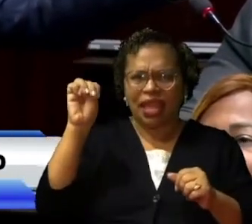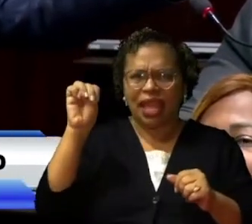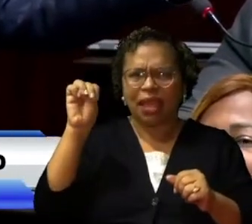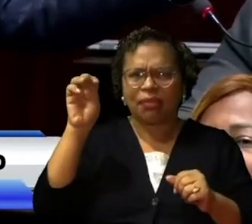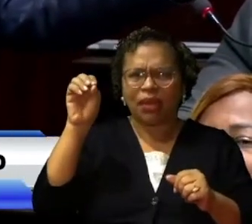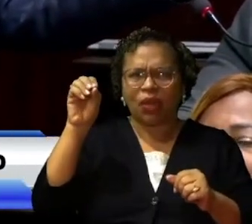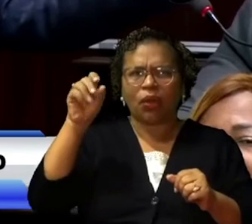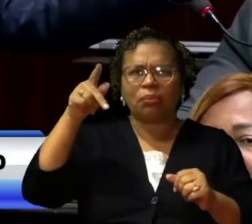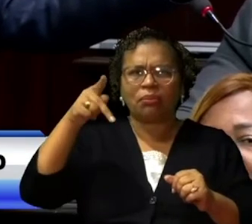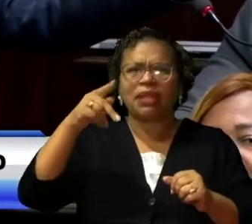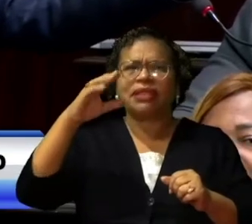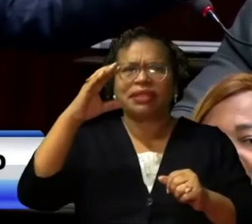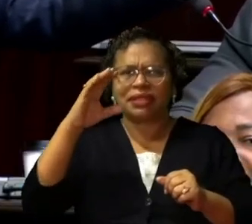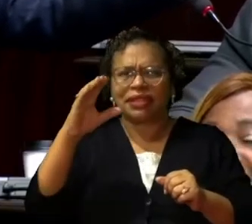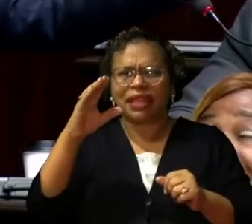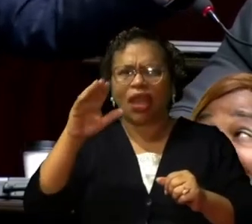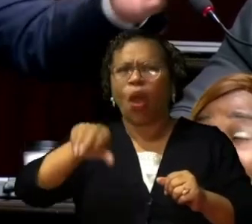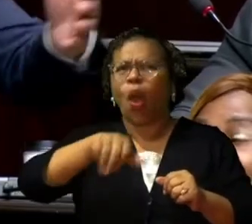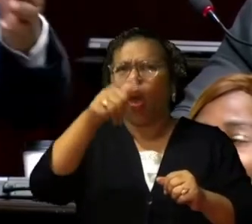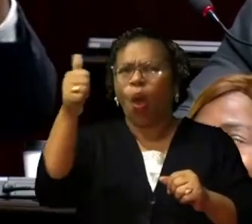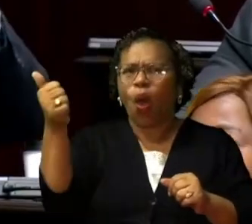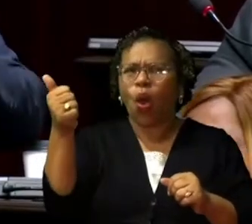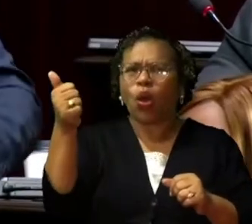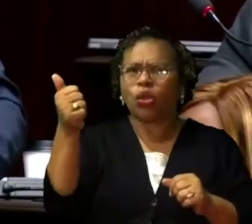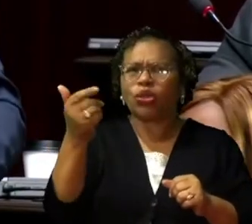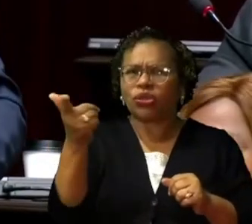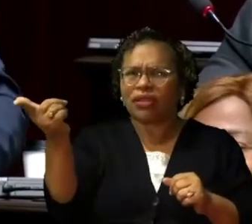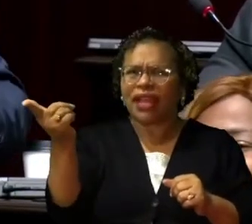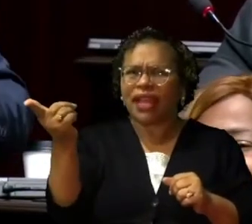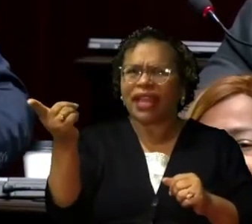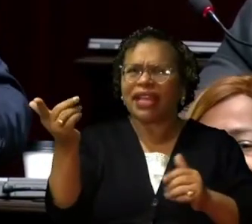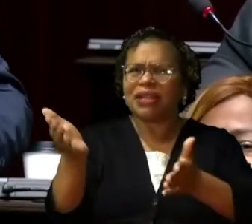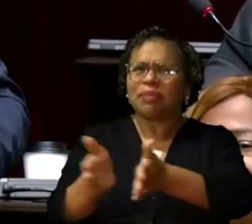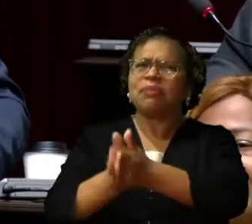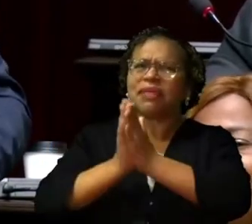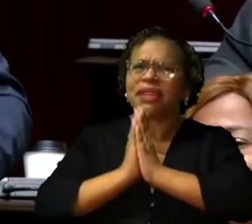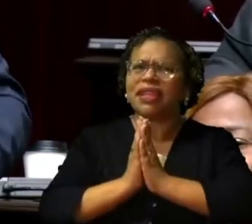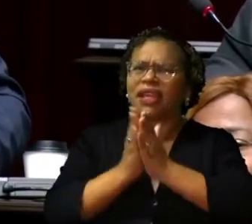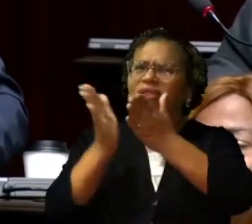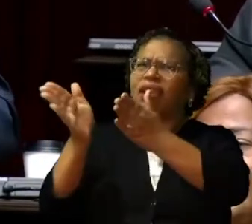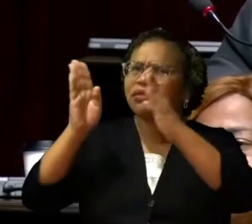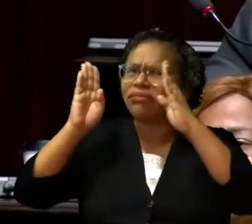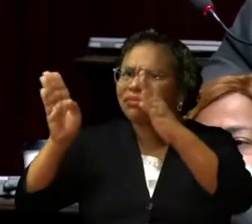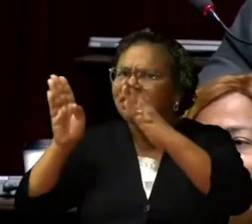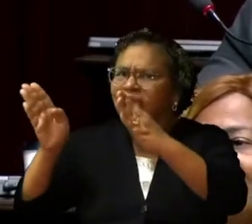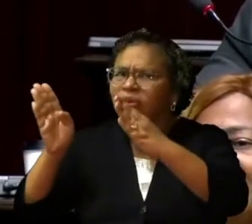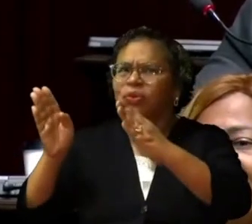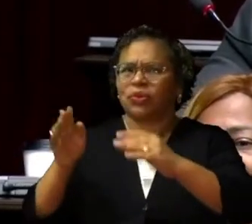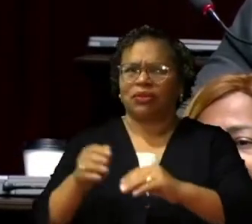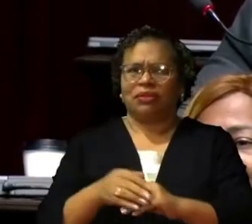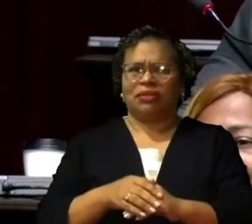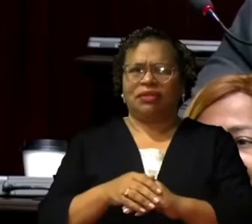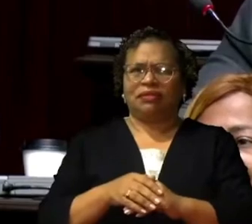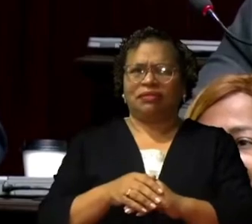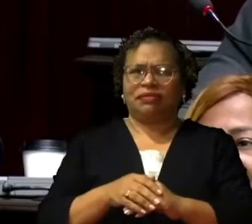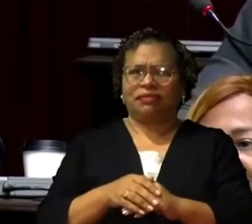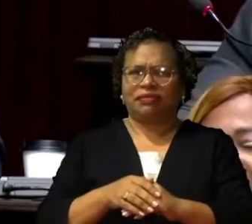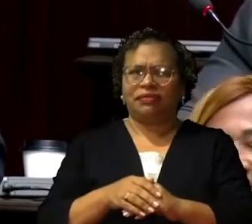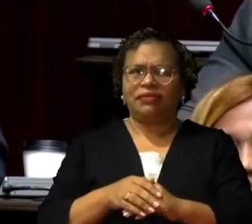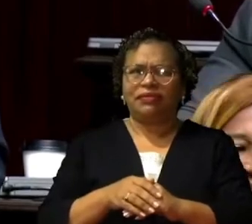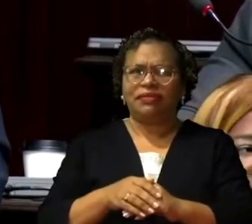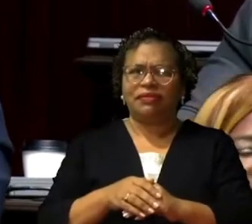escucha a Juan Medina. Esos caminos, la gran mayoría, fueron dejados en un